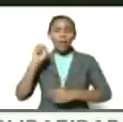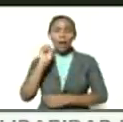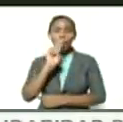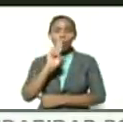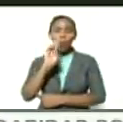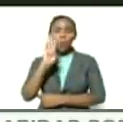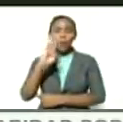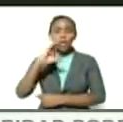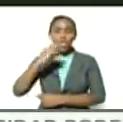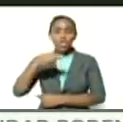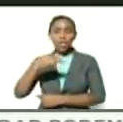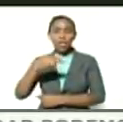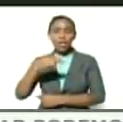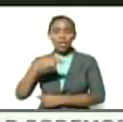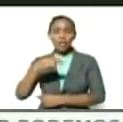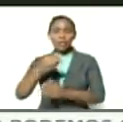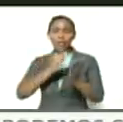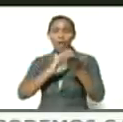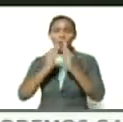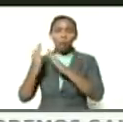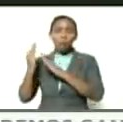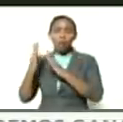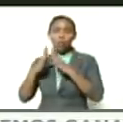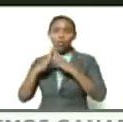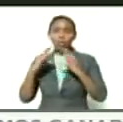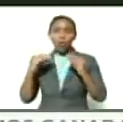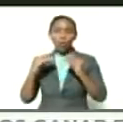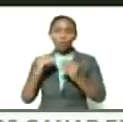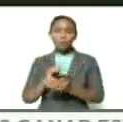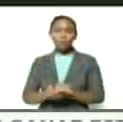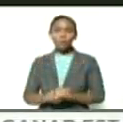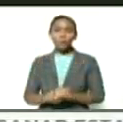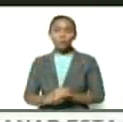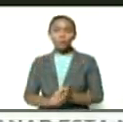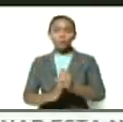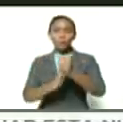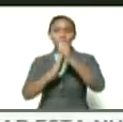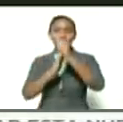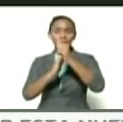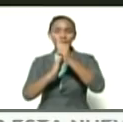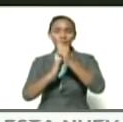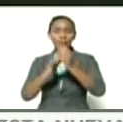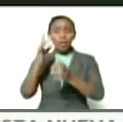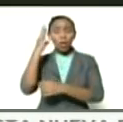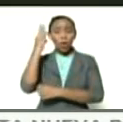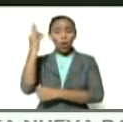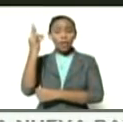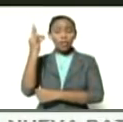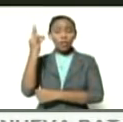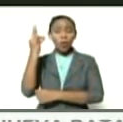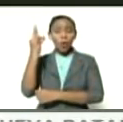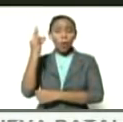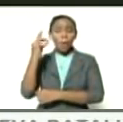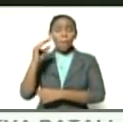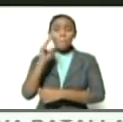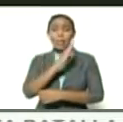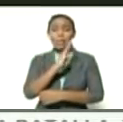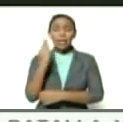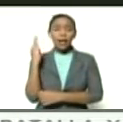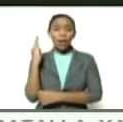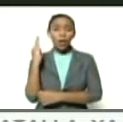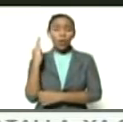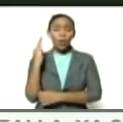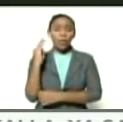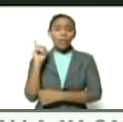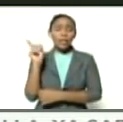de los comunas de los líderes de los congresos bicentenario de la clase